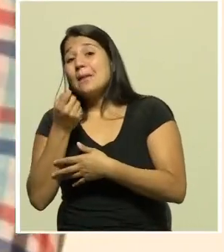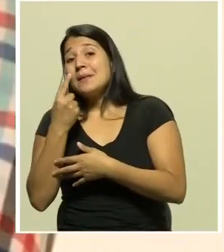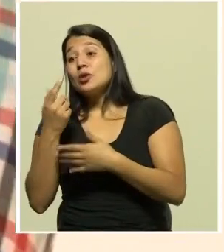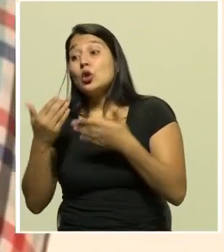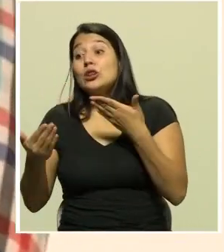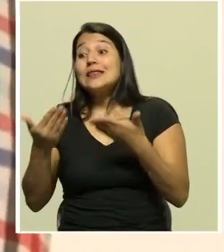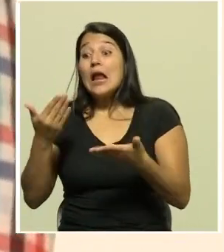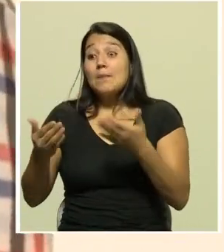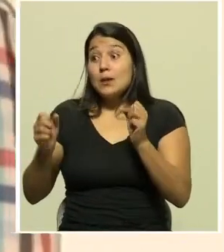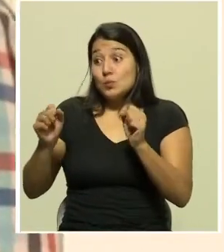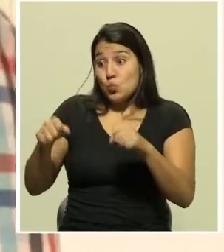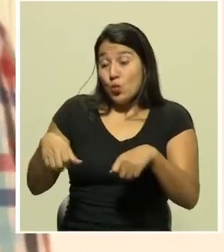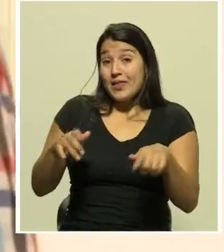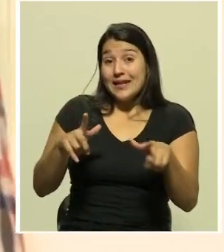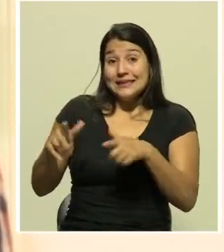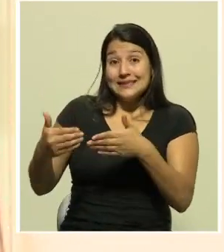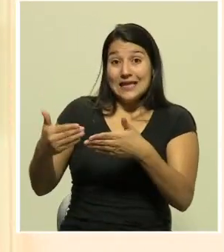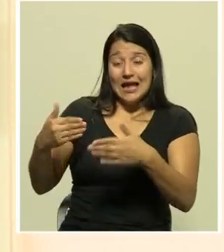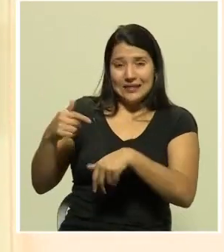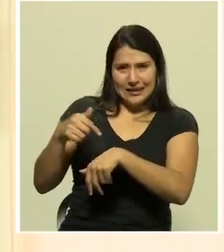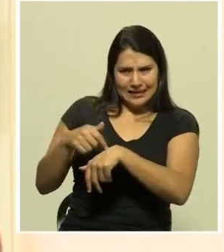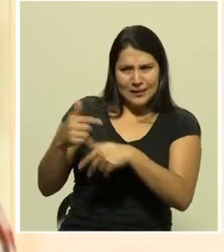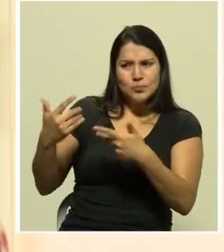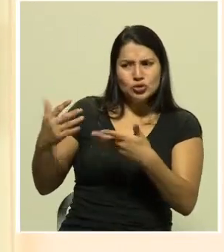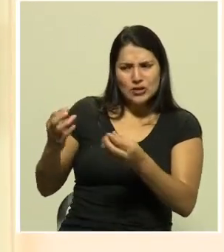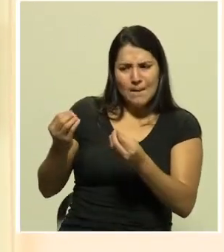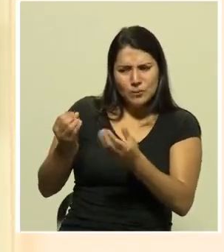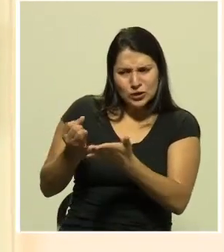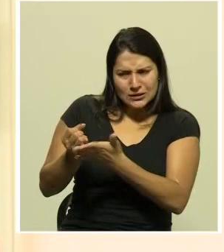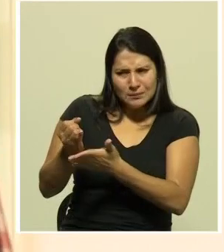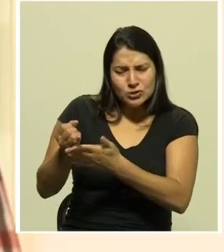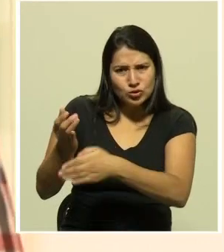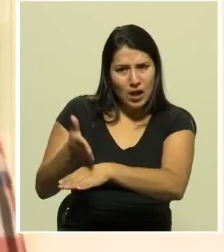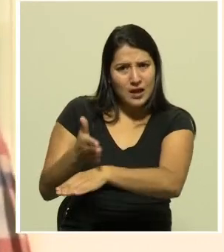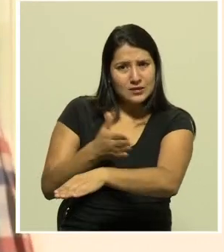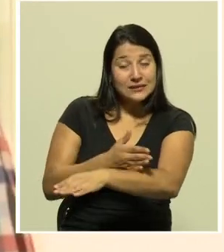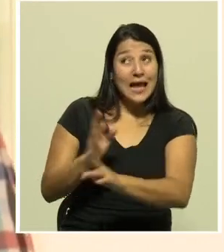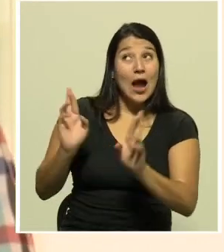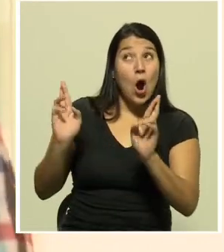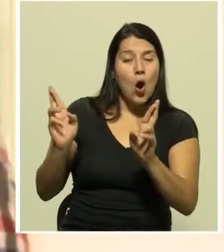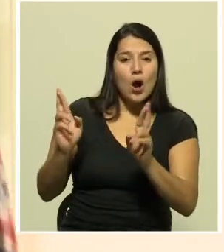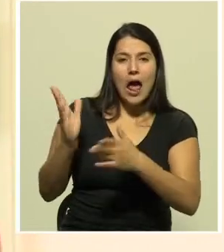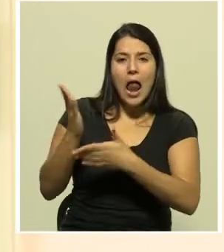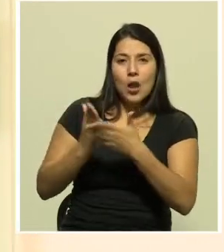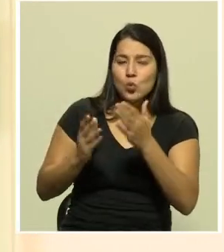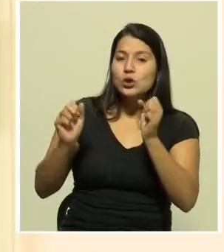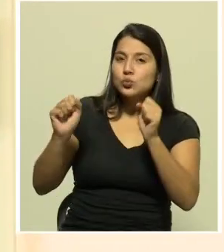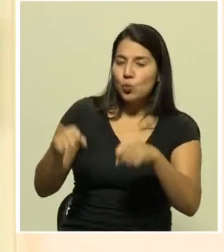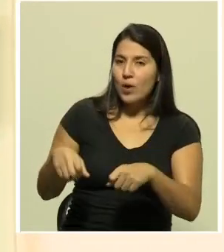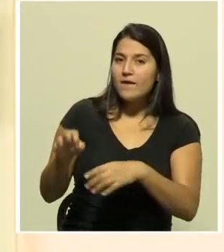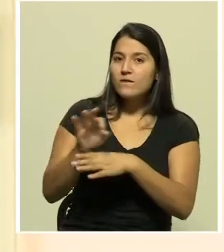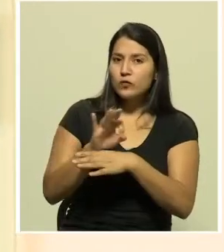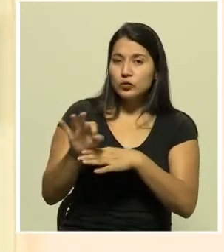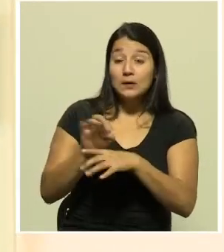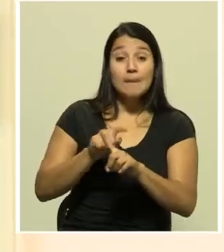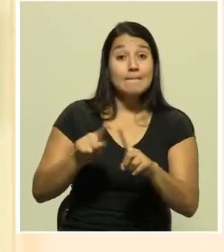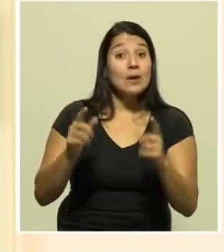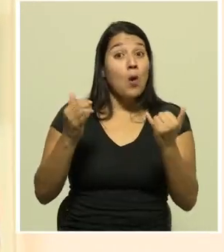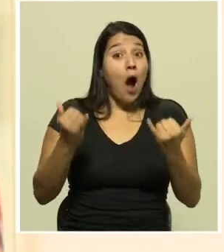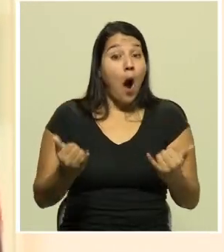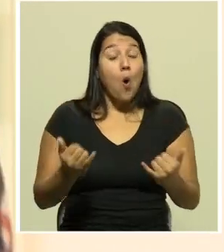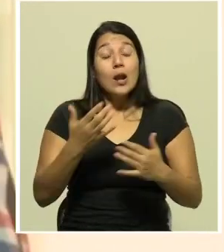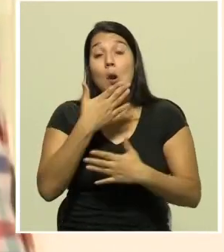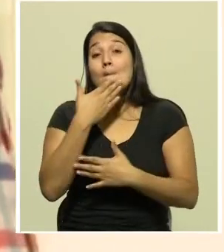que están en ensayos clínicos y van muy avanzadas y espero que algunas de esas lleguen a ser funcionales. Pero ahorita lo mejor que